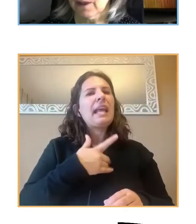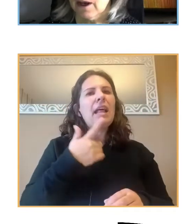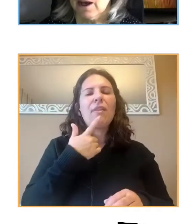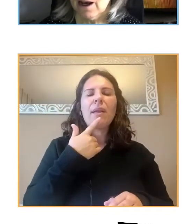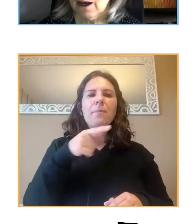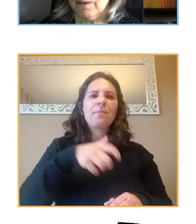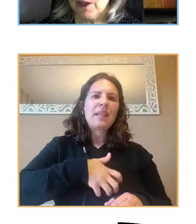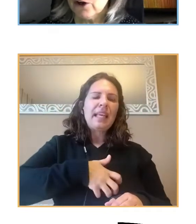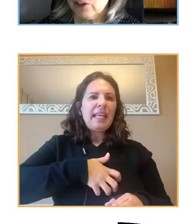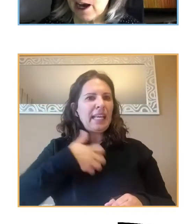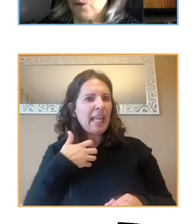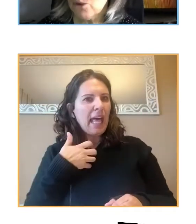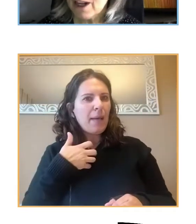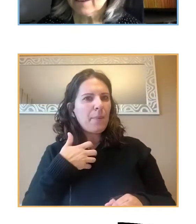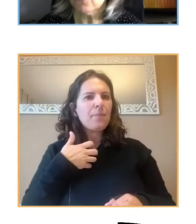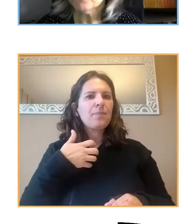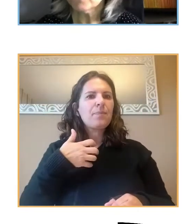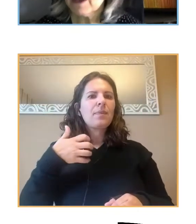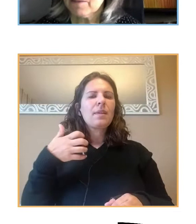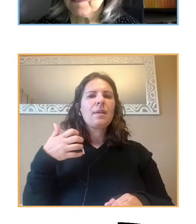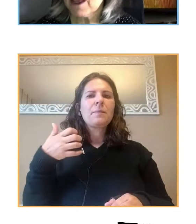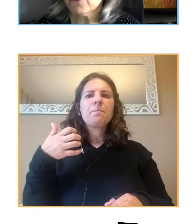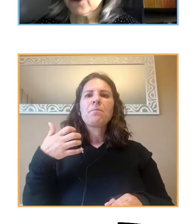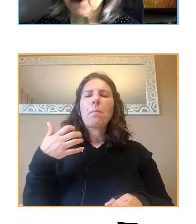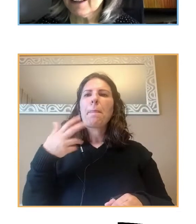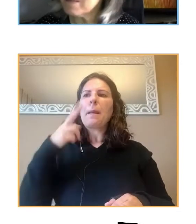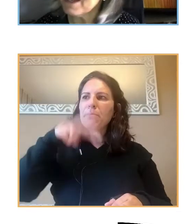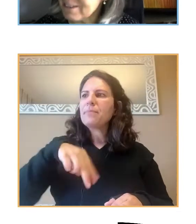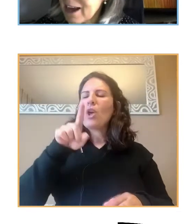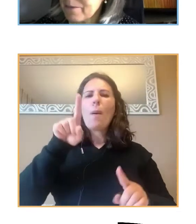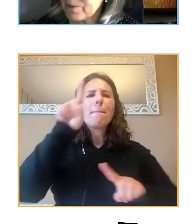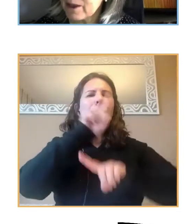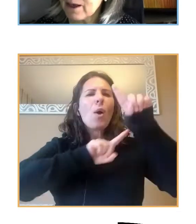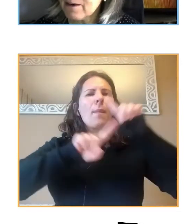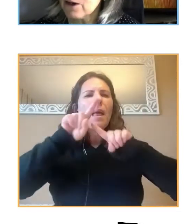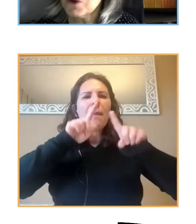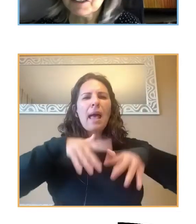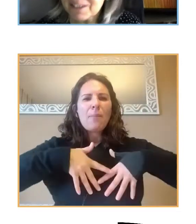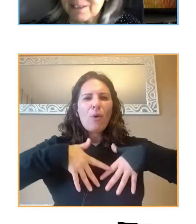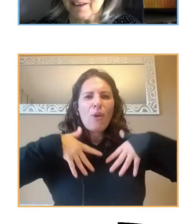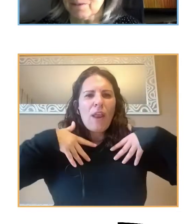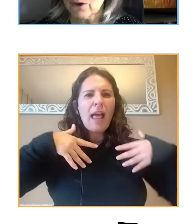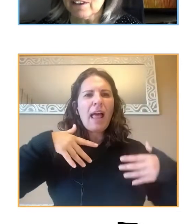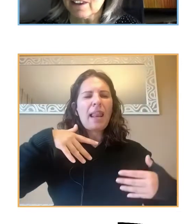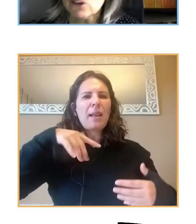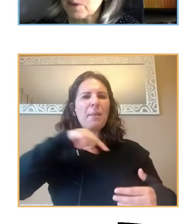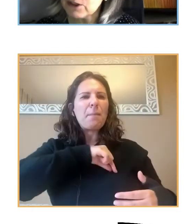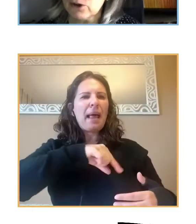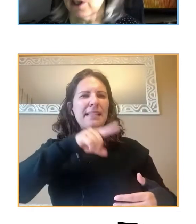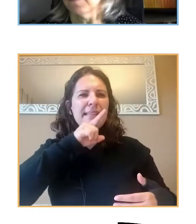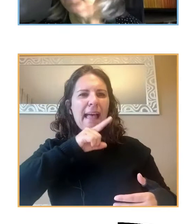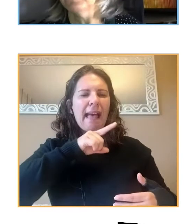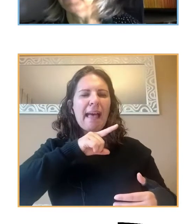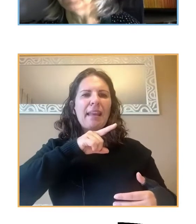ira no sea un problema emocional de malestar que coexista con esta